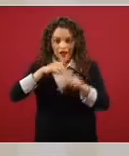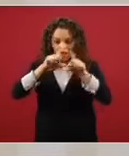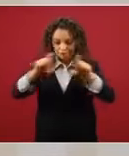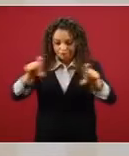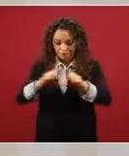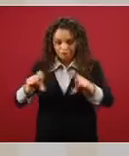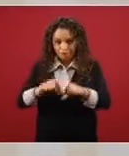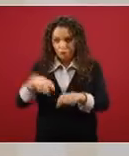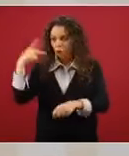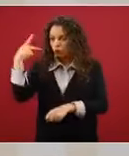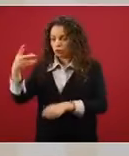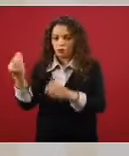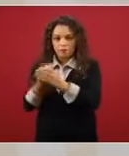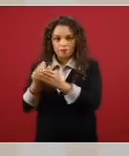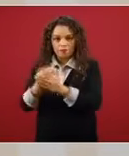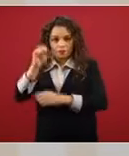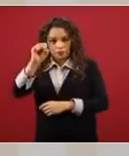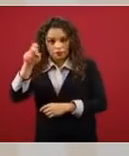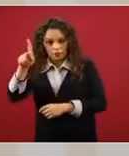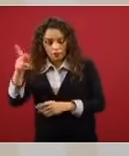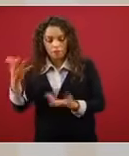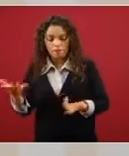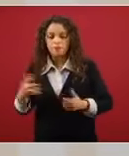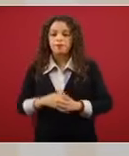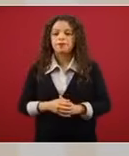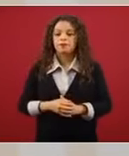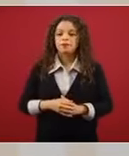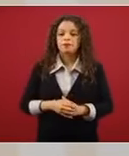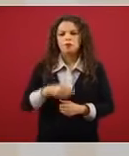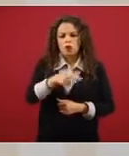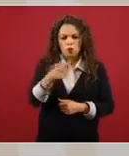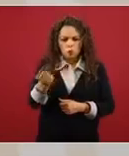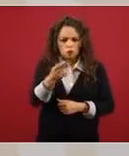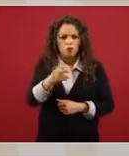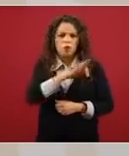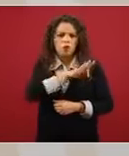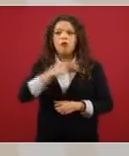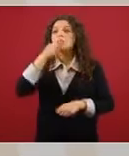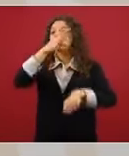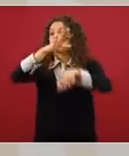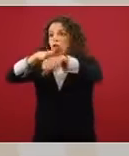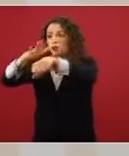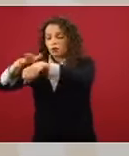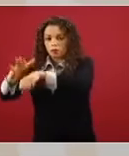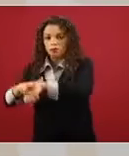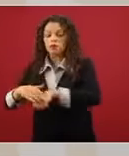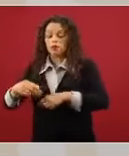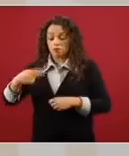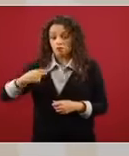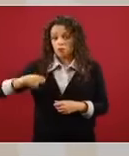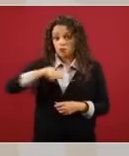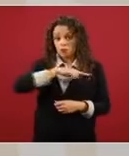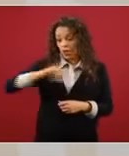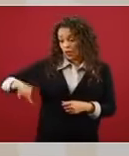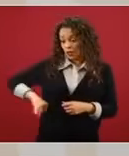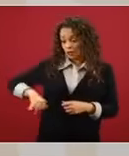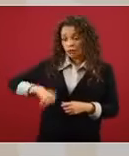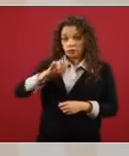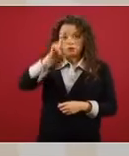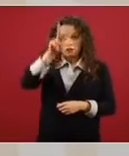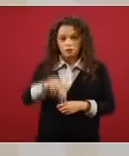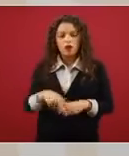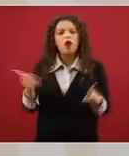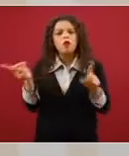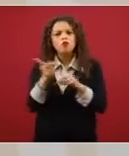si nos están escuchando o si ustedes les pueden dar el dato, nos interesa que nos digan en dónde fue